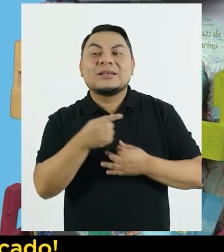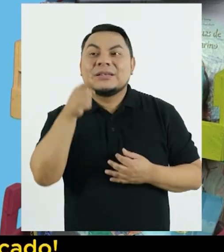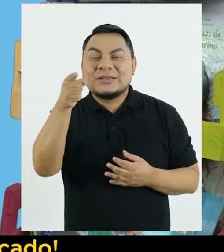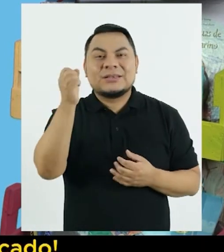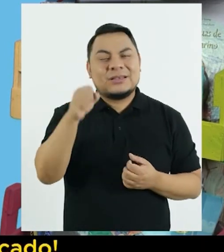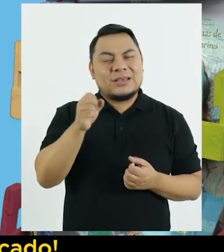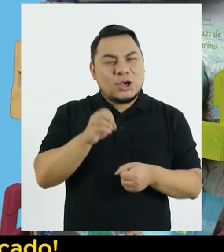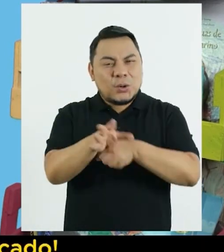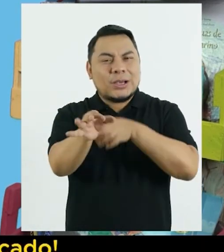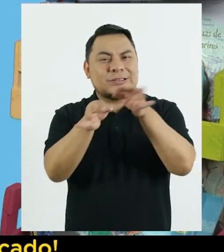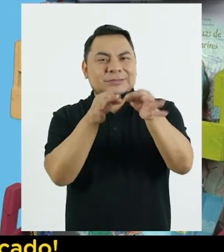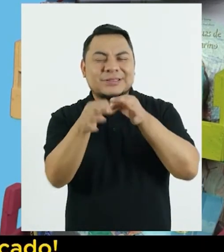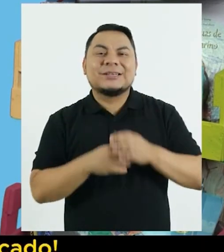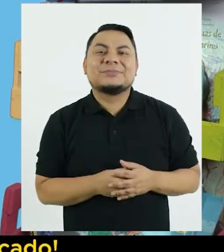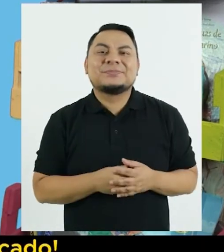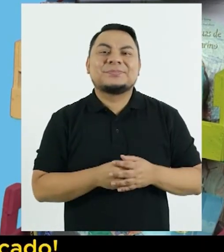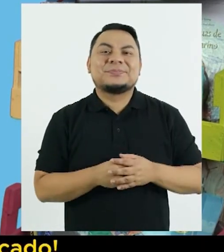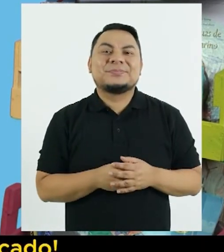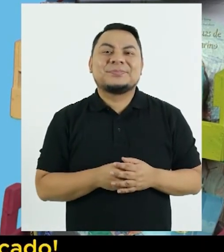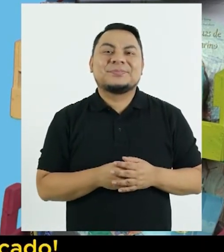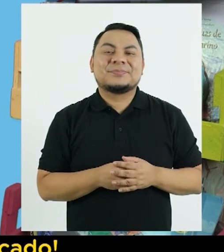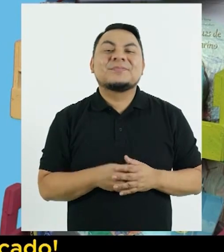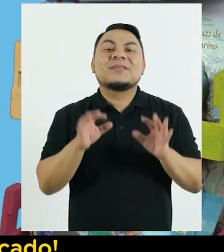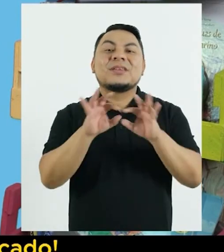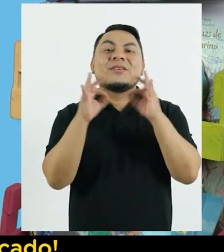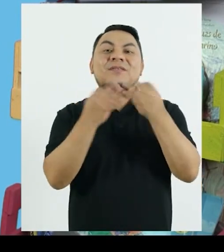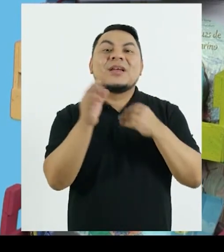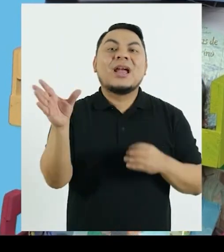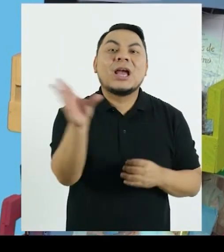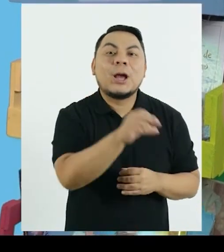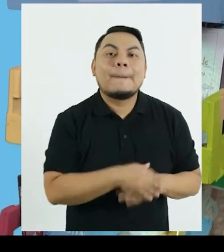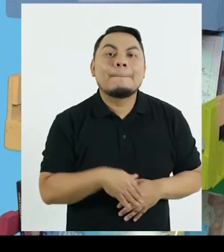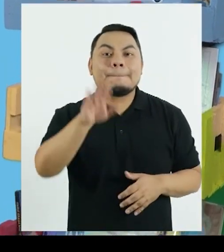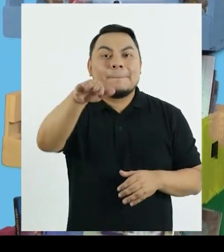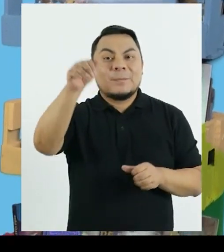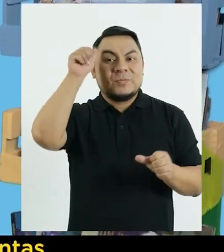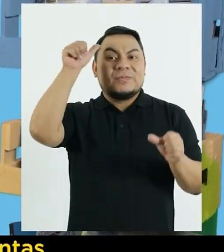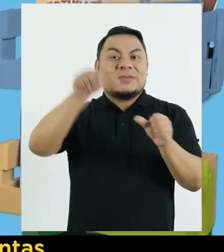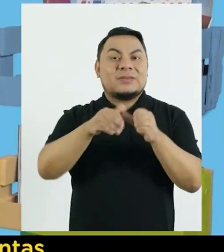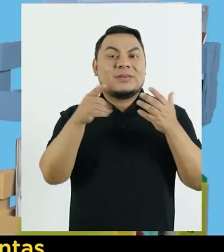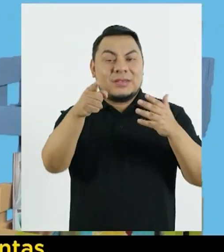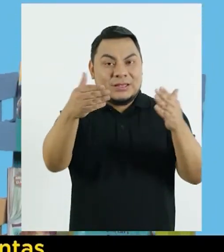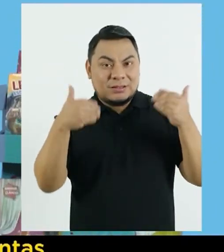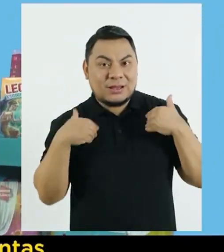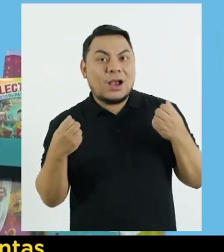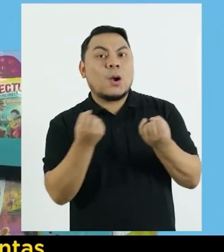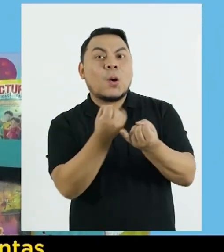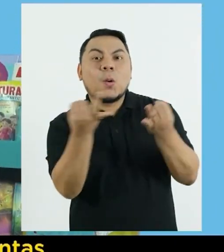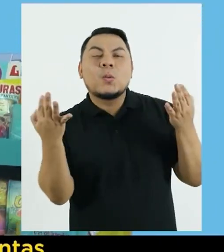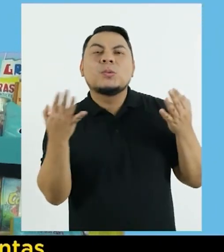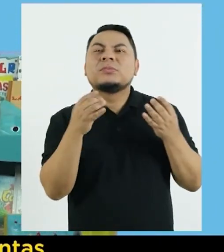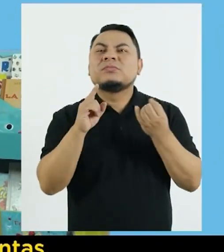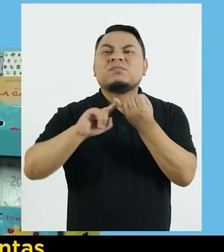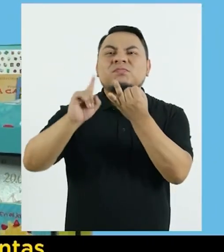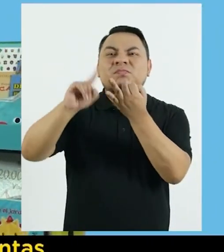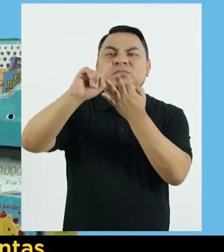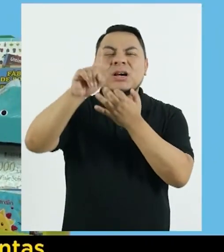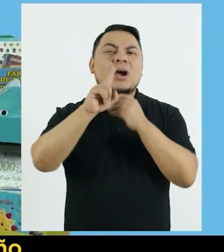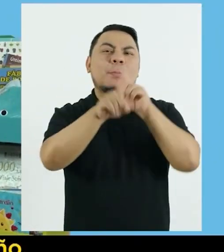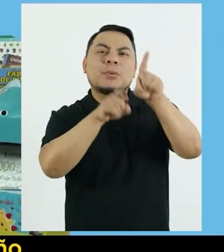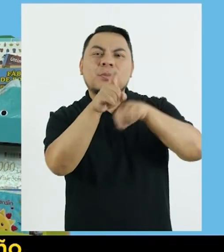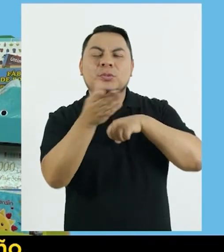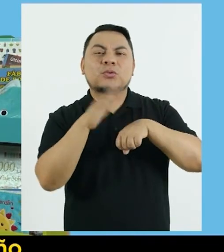Qué interesante lo que nos has explicado Familias Recuerden que si tienen otras